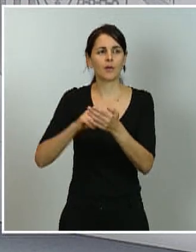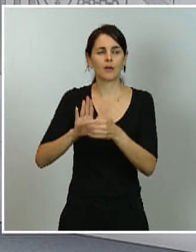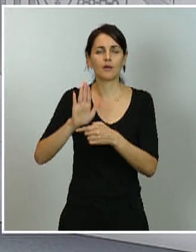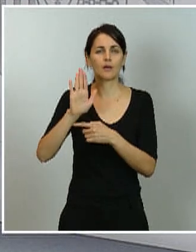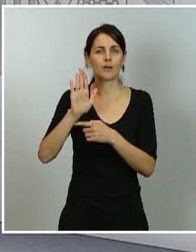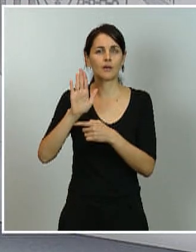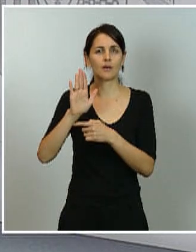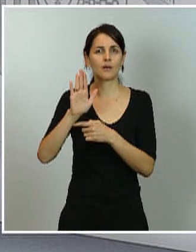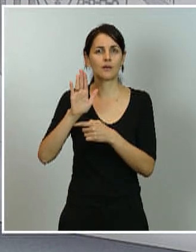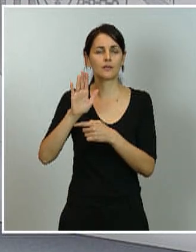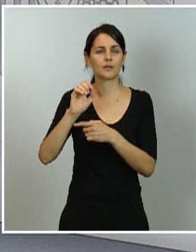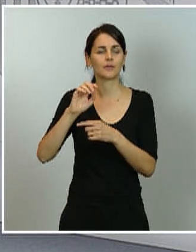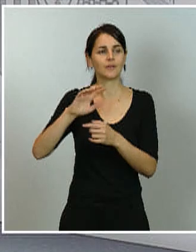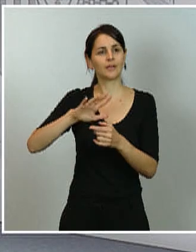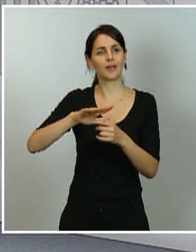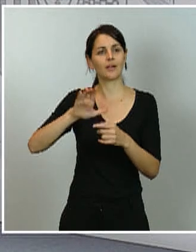Espresso Italiano.